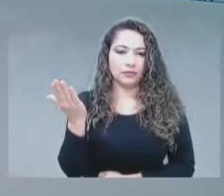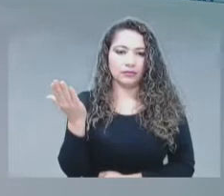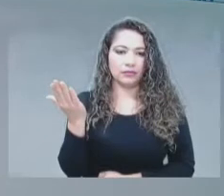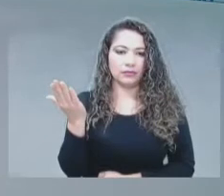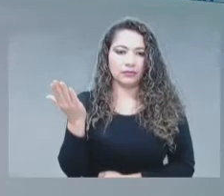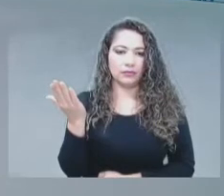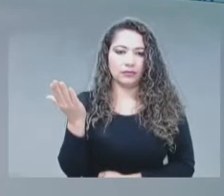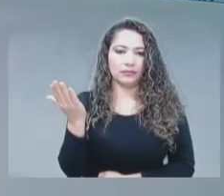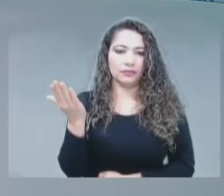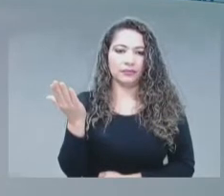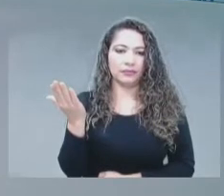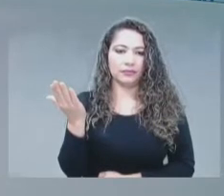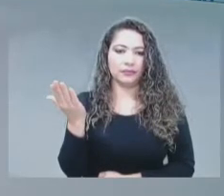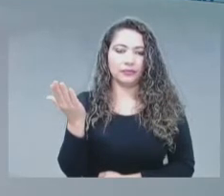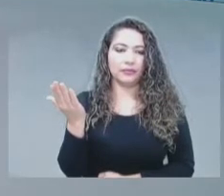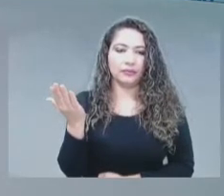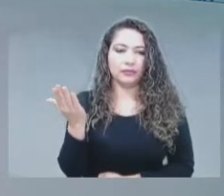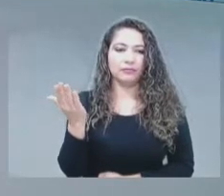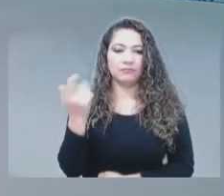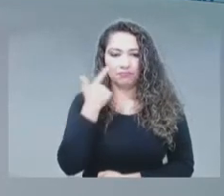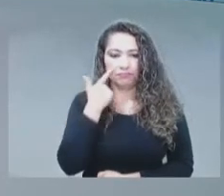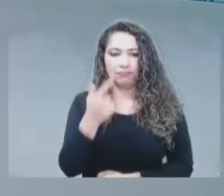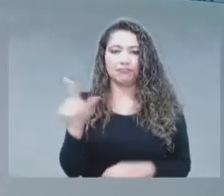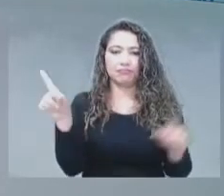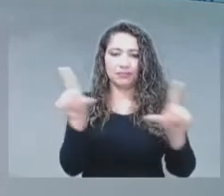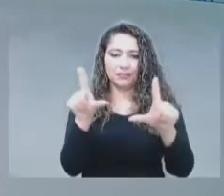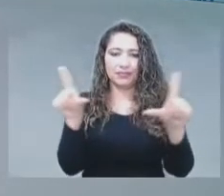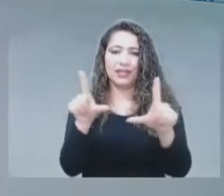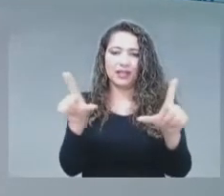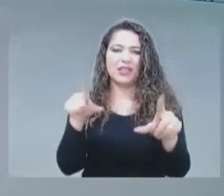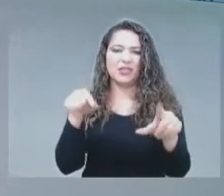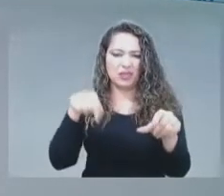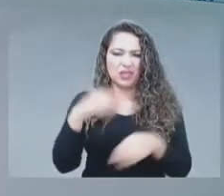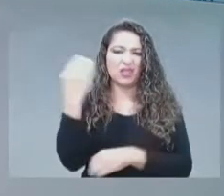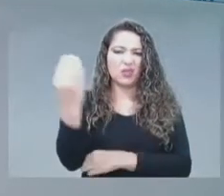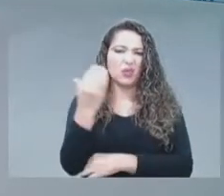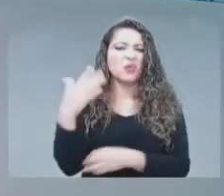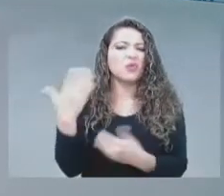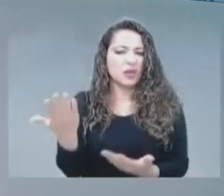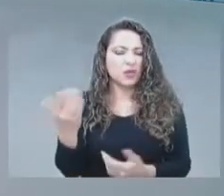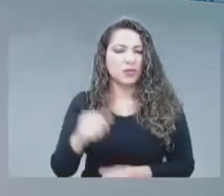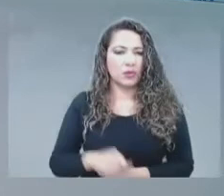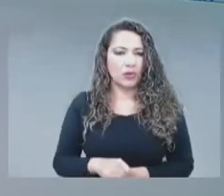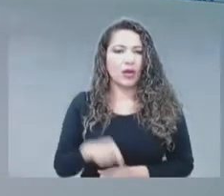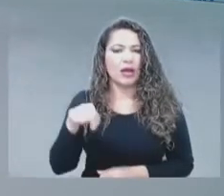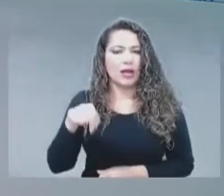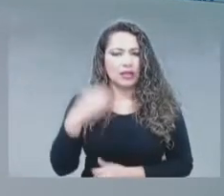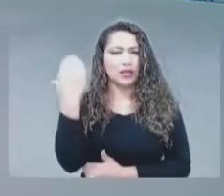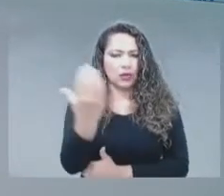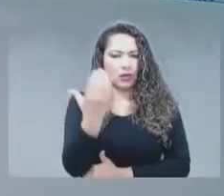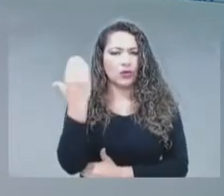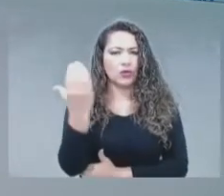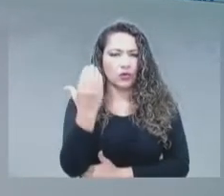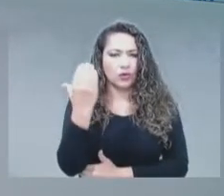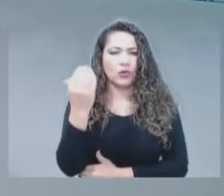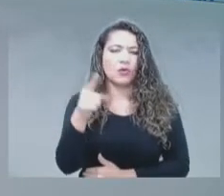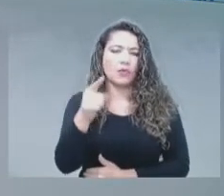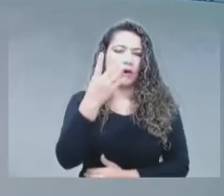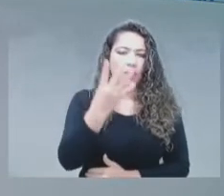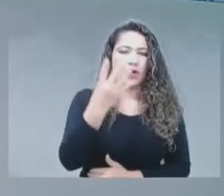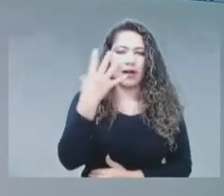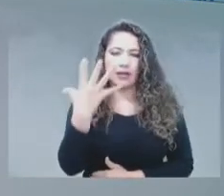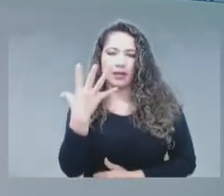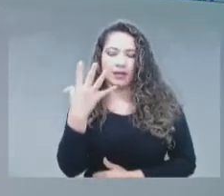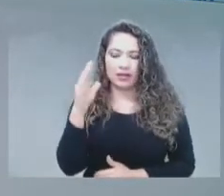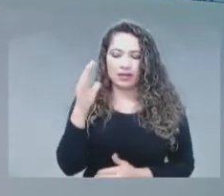disponibles. En Colombia, tenemos cerca de 45 canales de